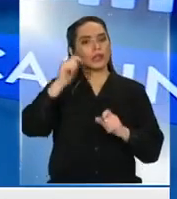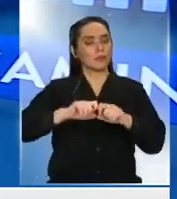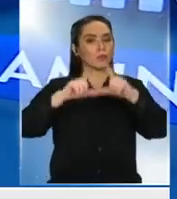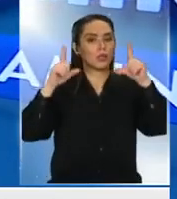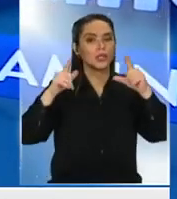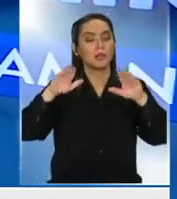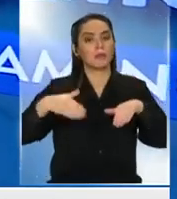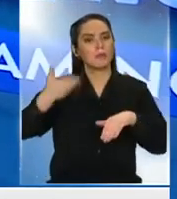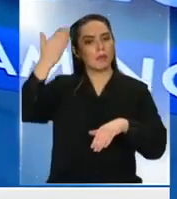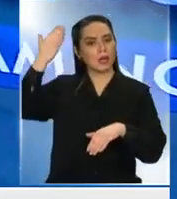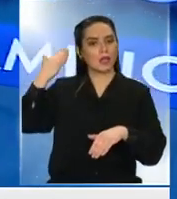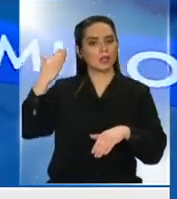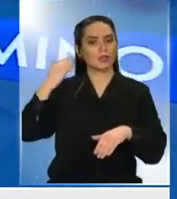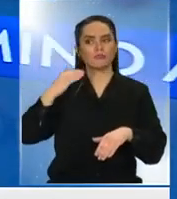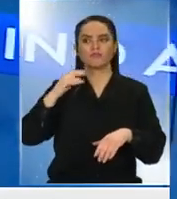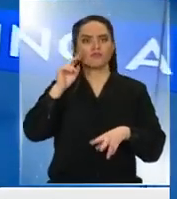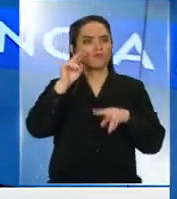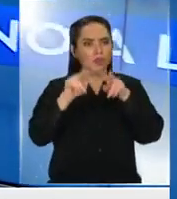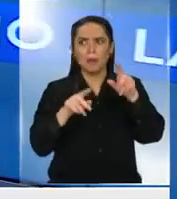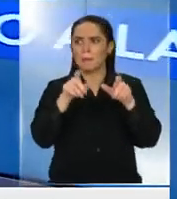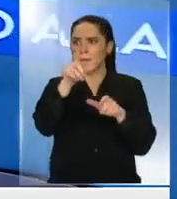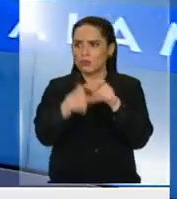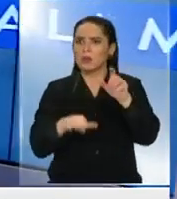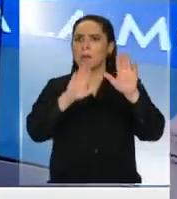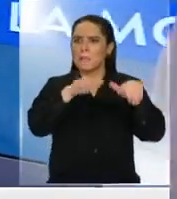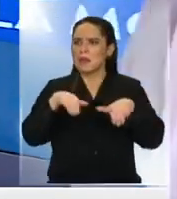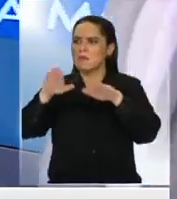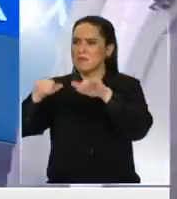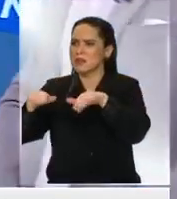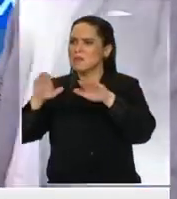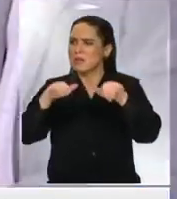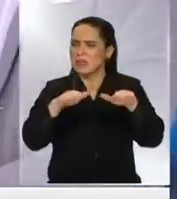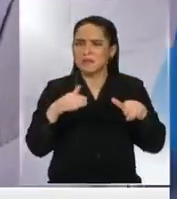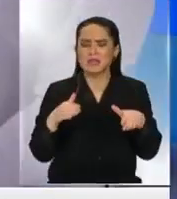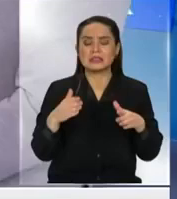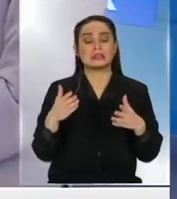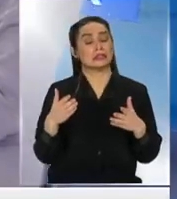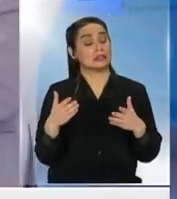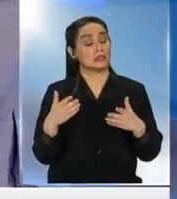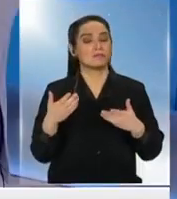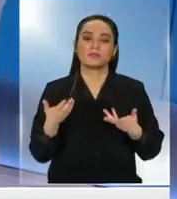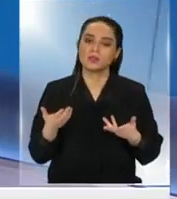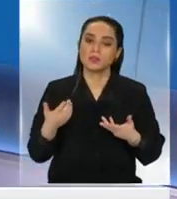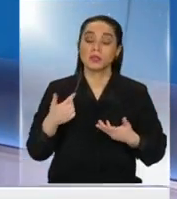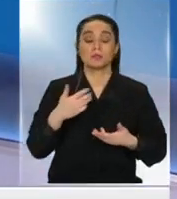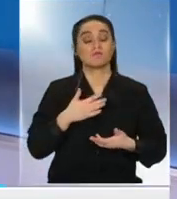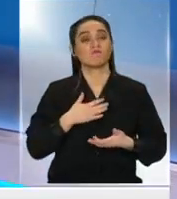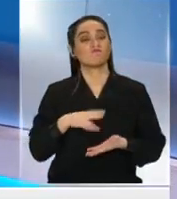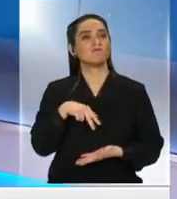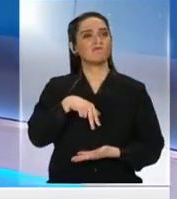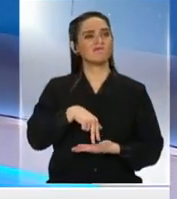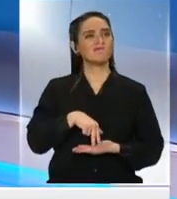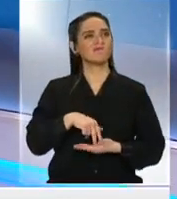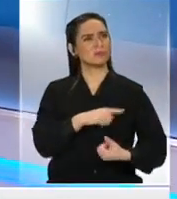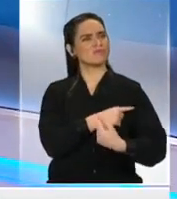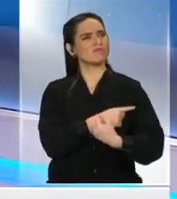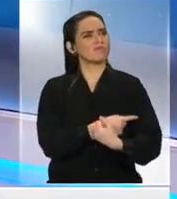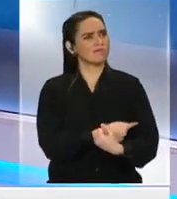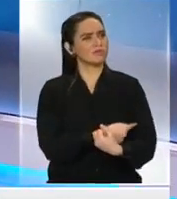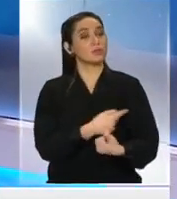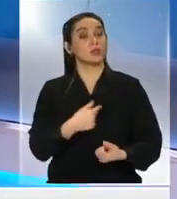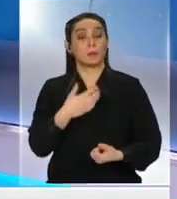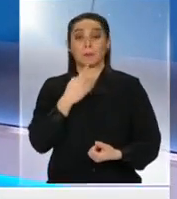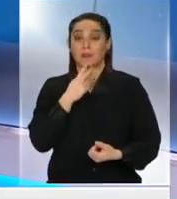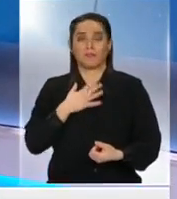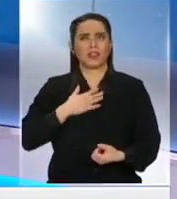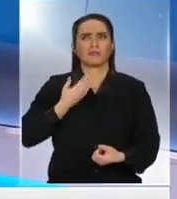estaban detrás de todo, estaban en todas partes, y me fui posicionando. Y desde el comienzo de mi vida, desde que tengo memoria, siempre estuve preocupado